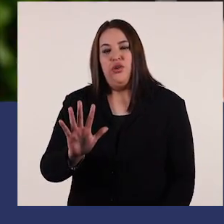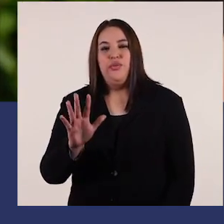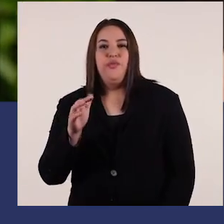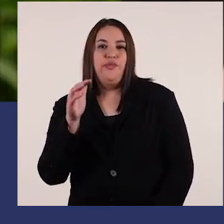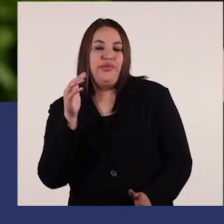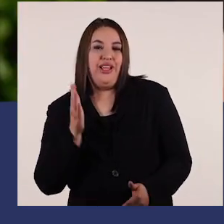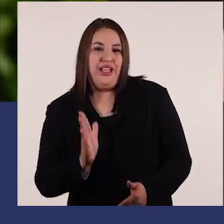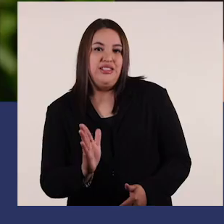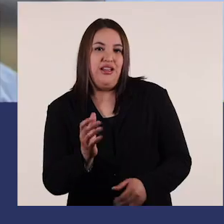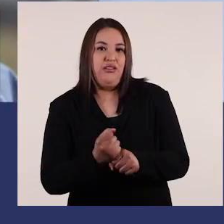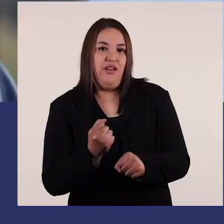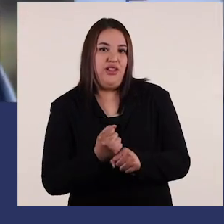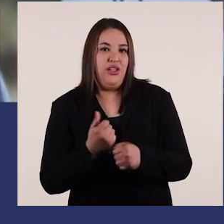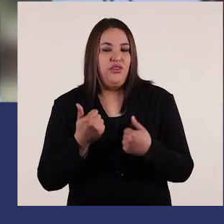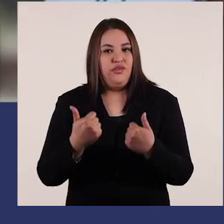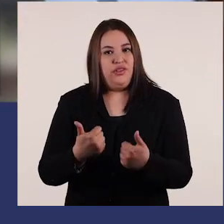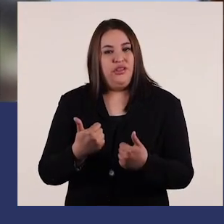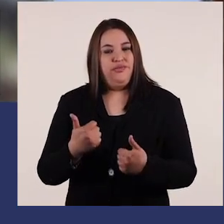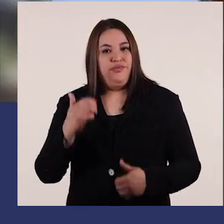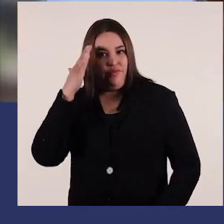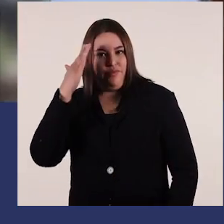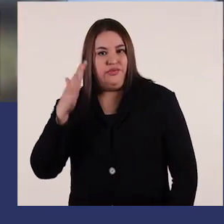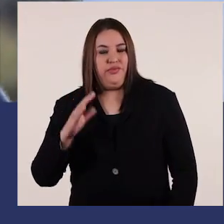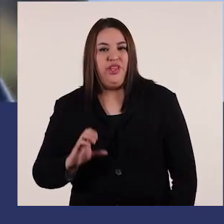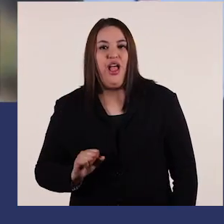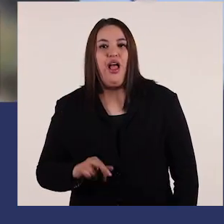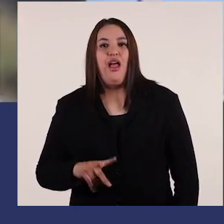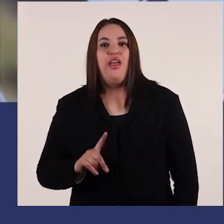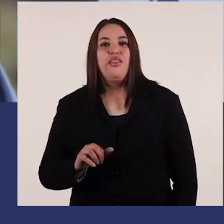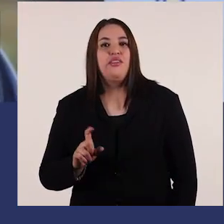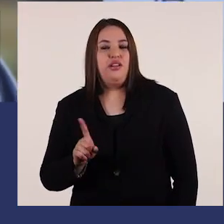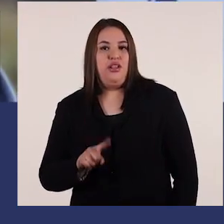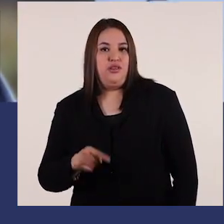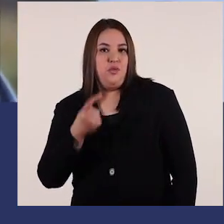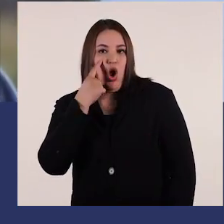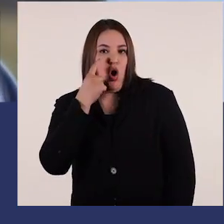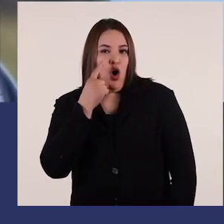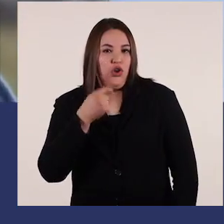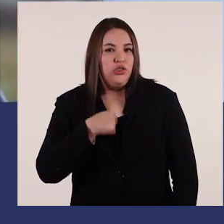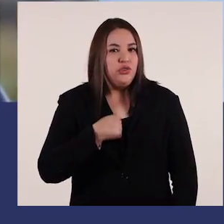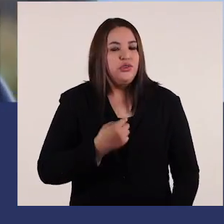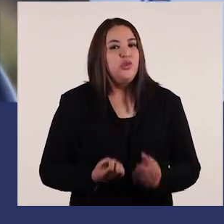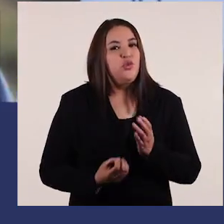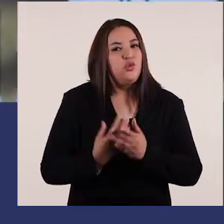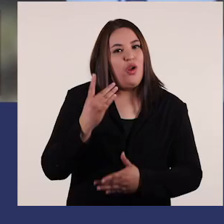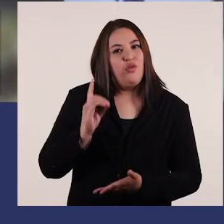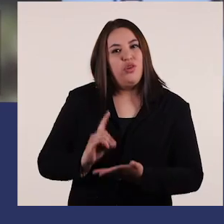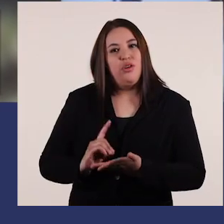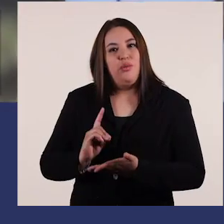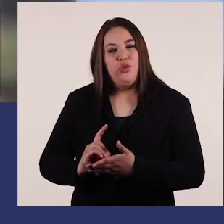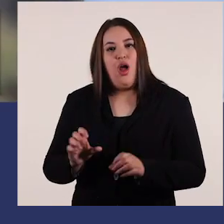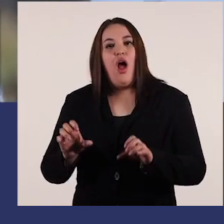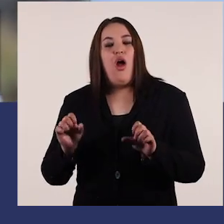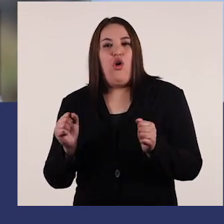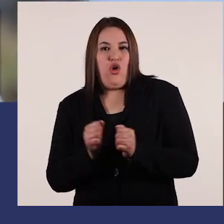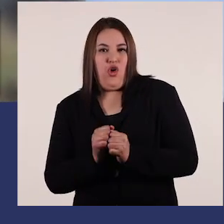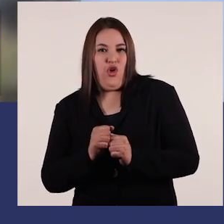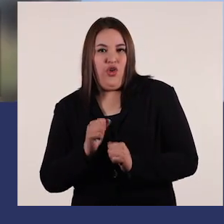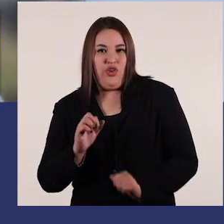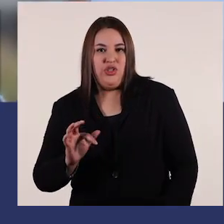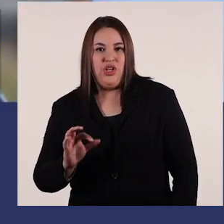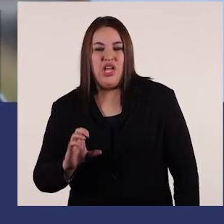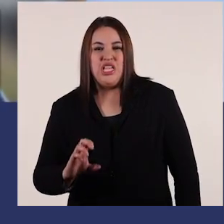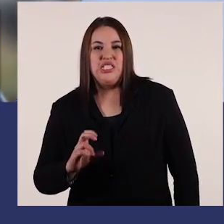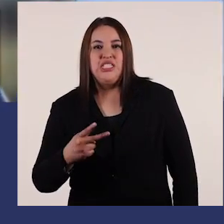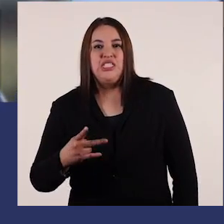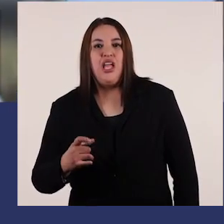sigamos haciendo la pega bien. Hola, soy Andrés Celis. Usted me conoce y quiero ser su nuevo diputado. Y junto a Francisco Chaguán